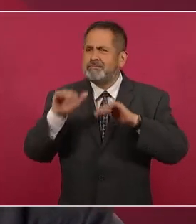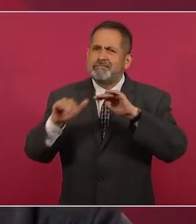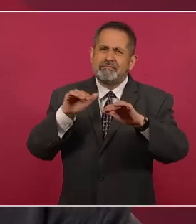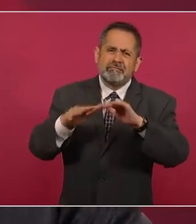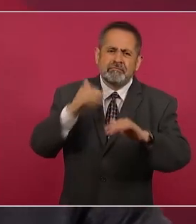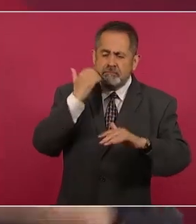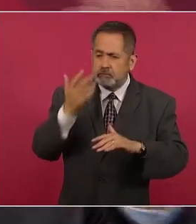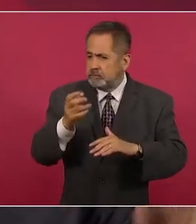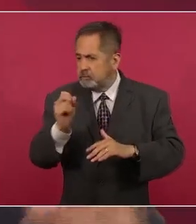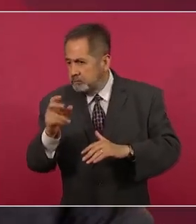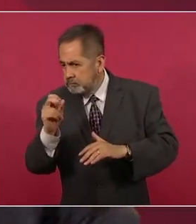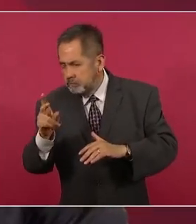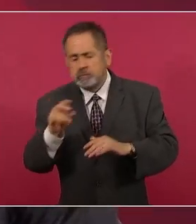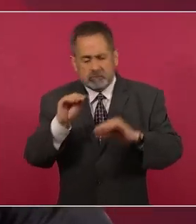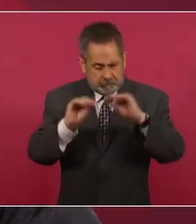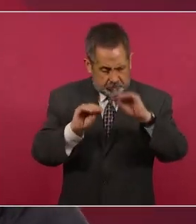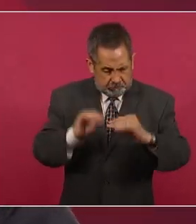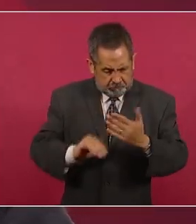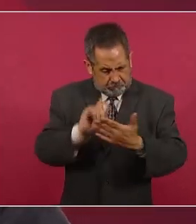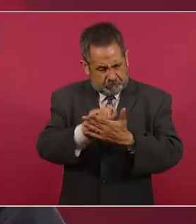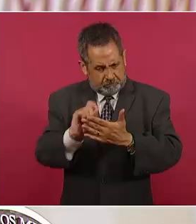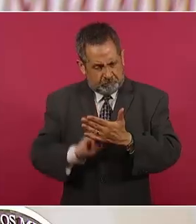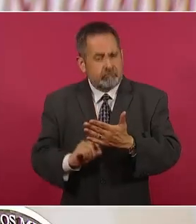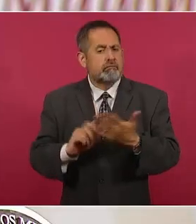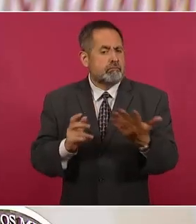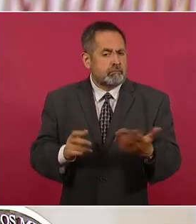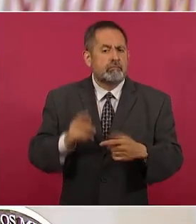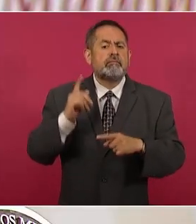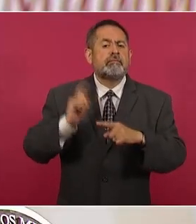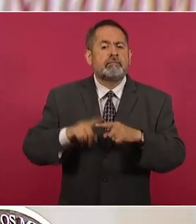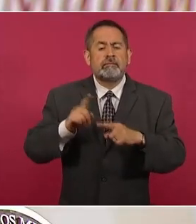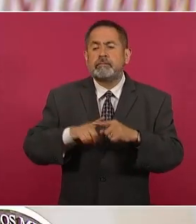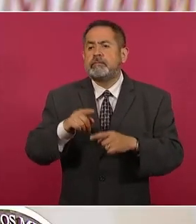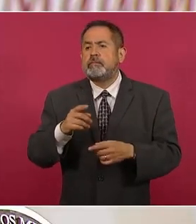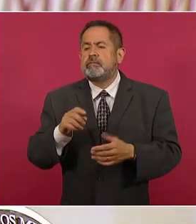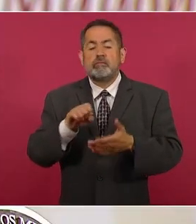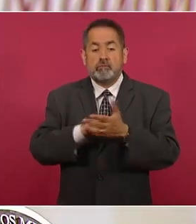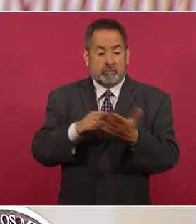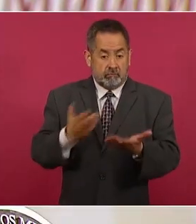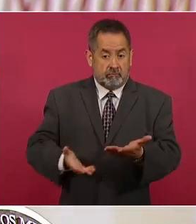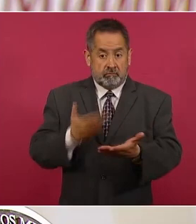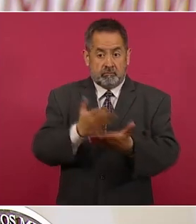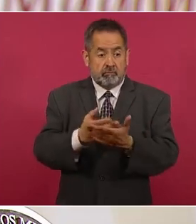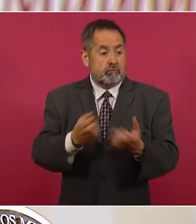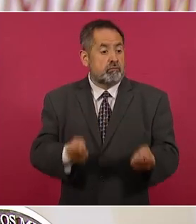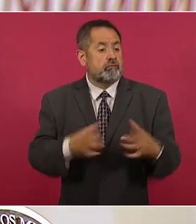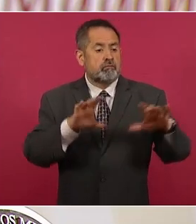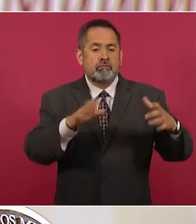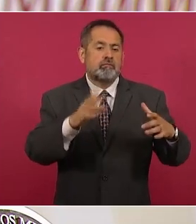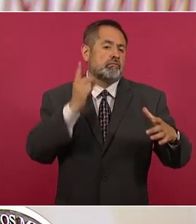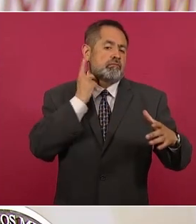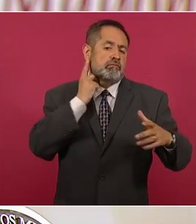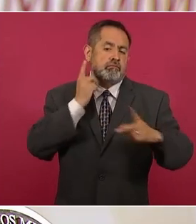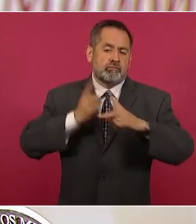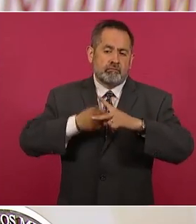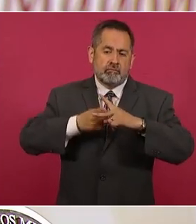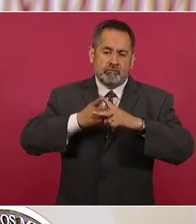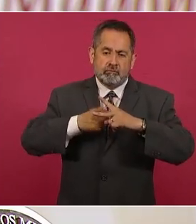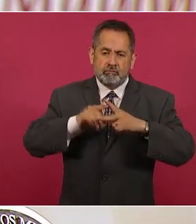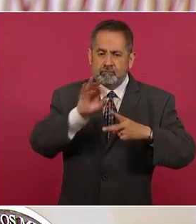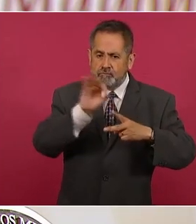propuesta de, entre otras cosas, que haya reducción en el número de plurinominales, diputados